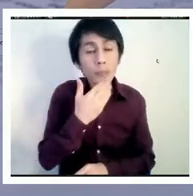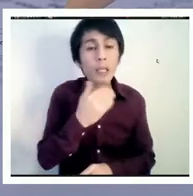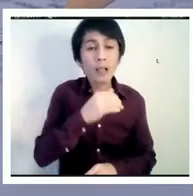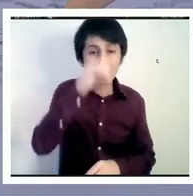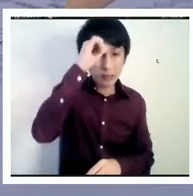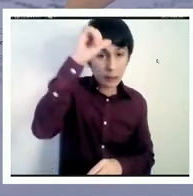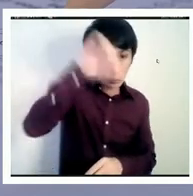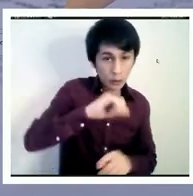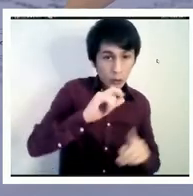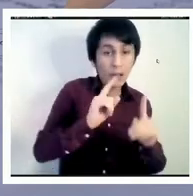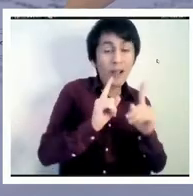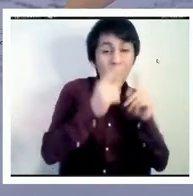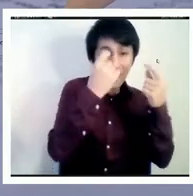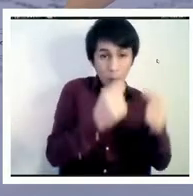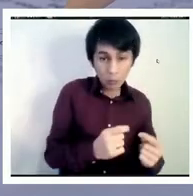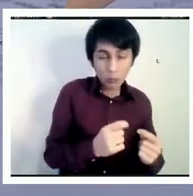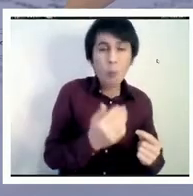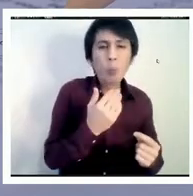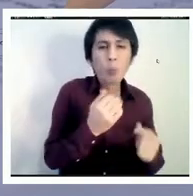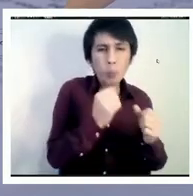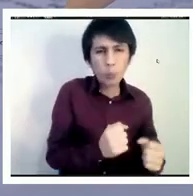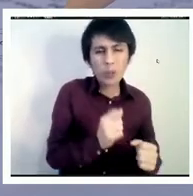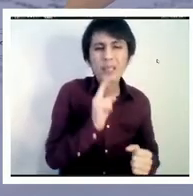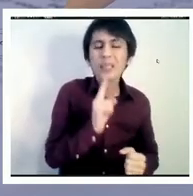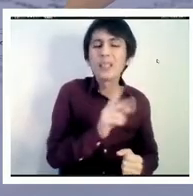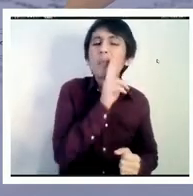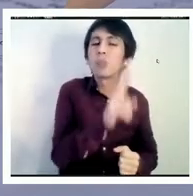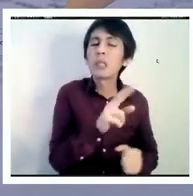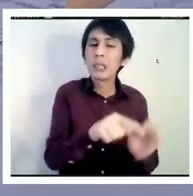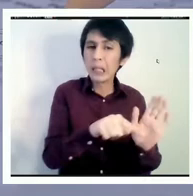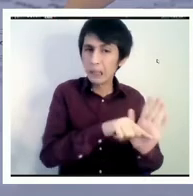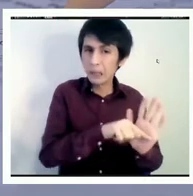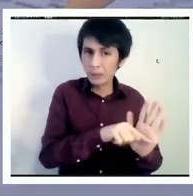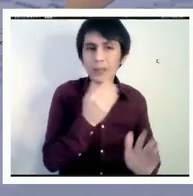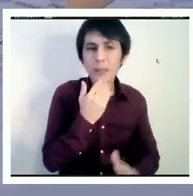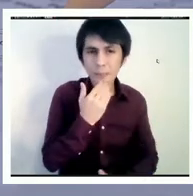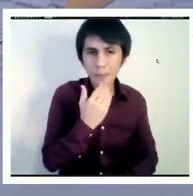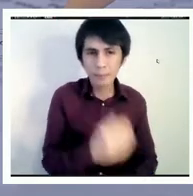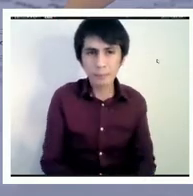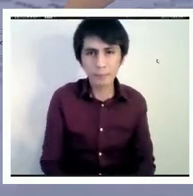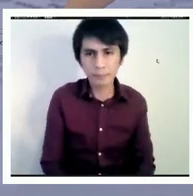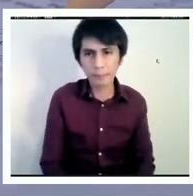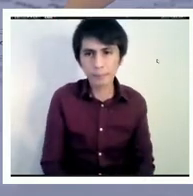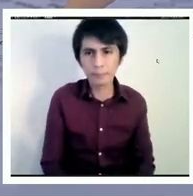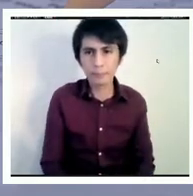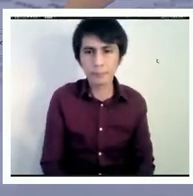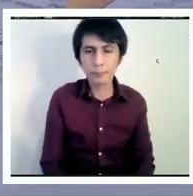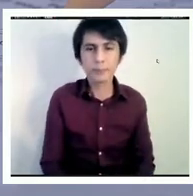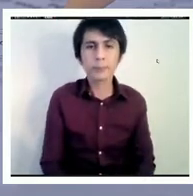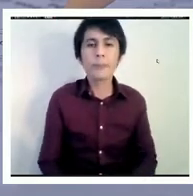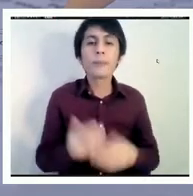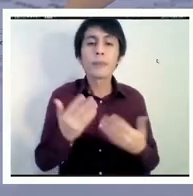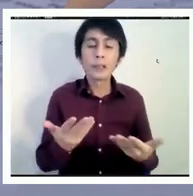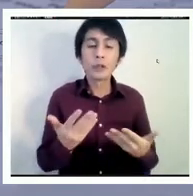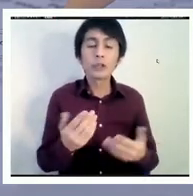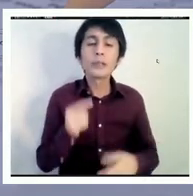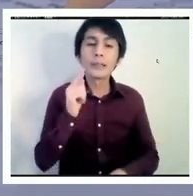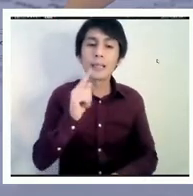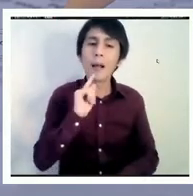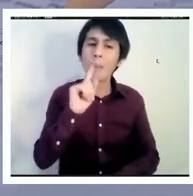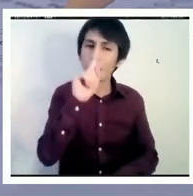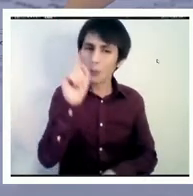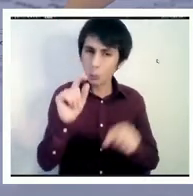puede tener una respuesta negativa entonces también la pregunta es